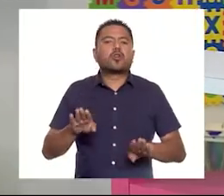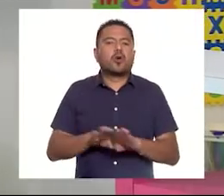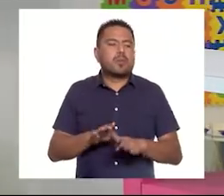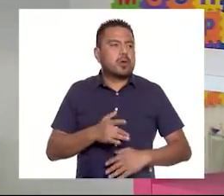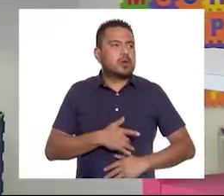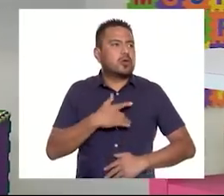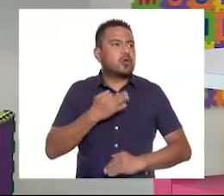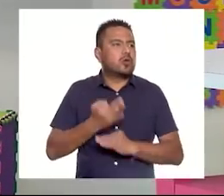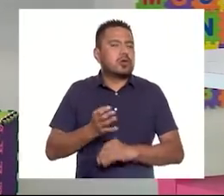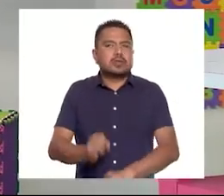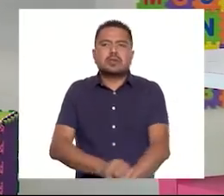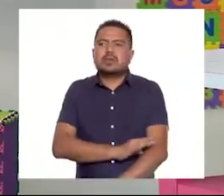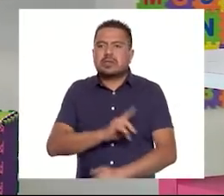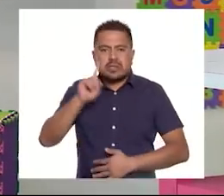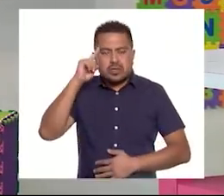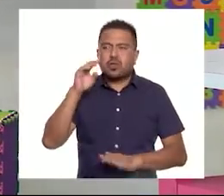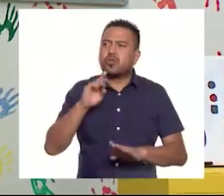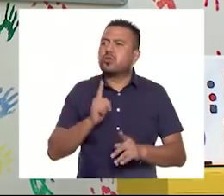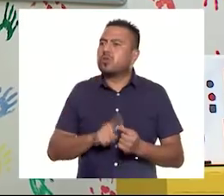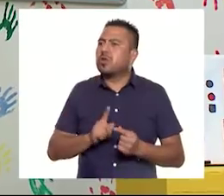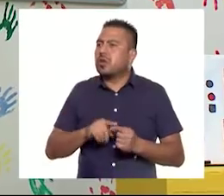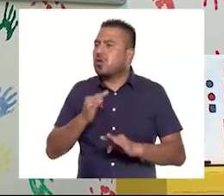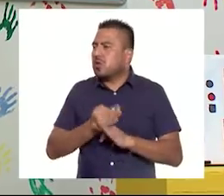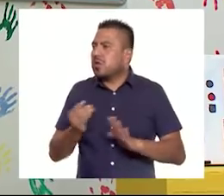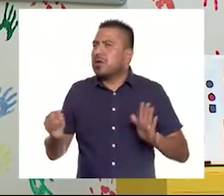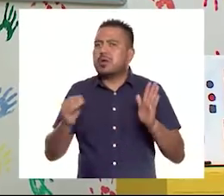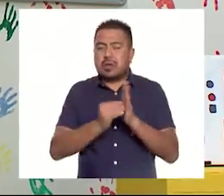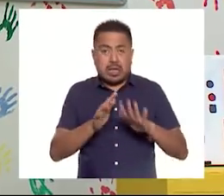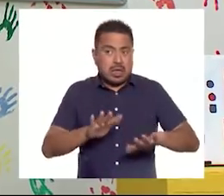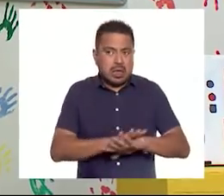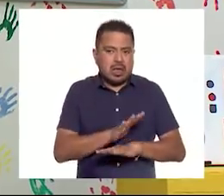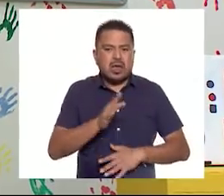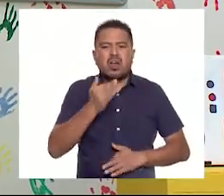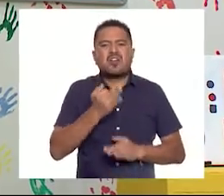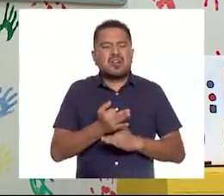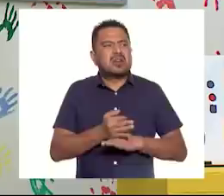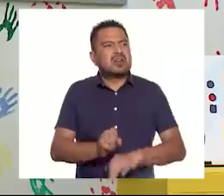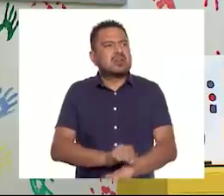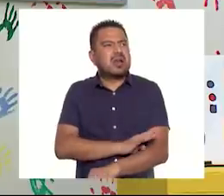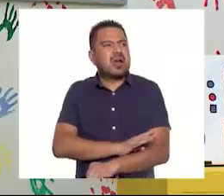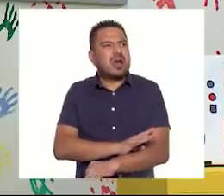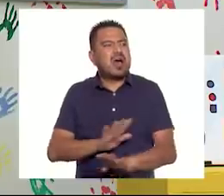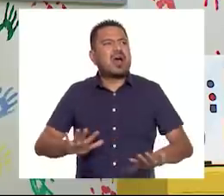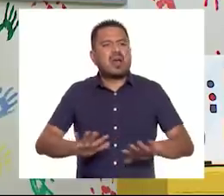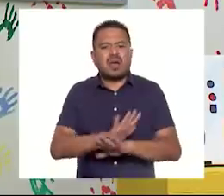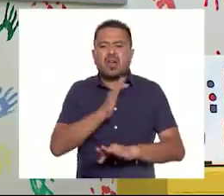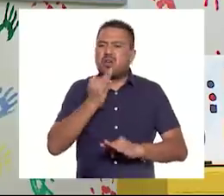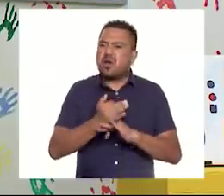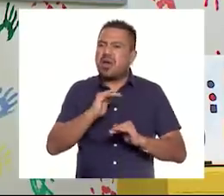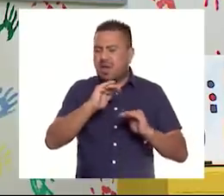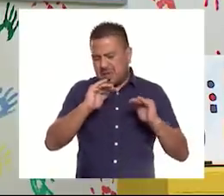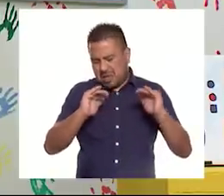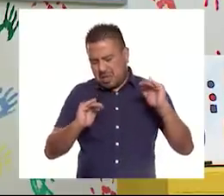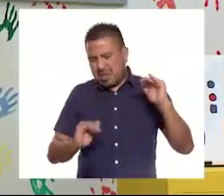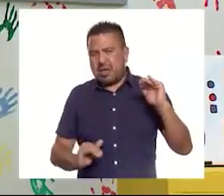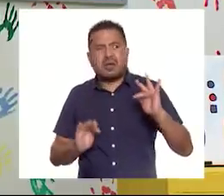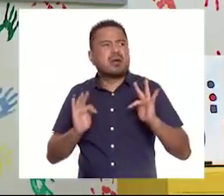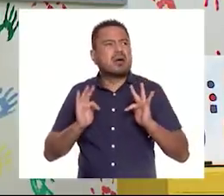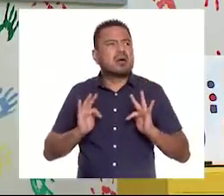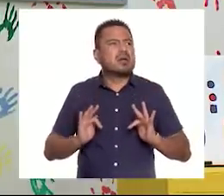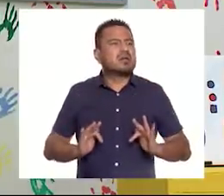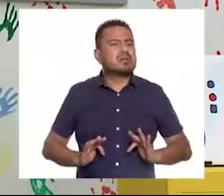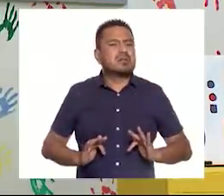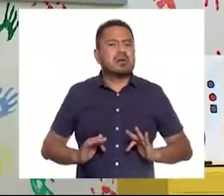sientes ahora tu emoción, el enojo? ¿Dónde la pondrías ahorita? ¿Ya cambió? Yo creo que ahorita ya mi emoción ya cambió, ya la pondría abajo, ya estoy en calma.